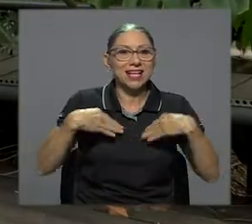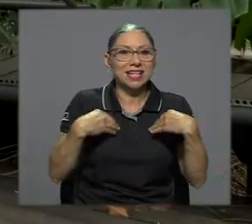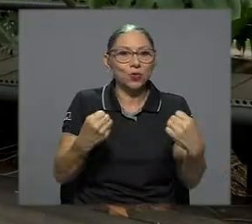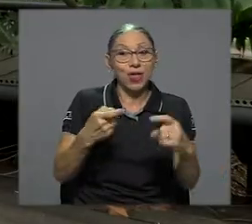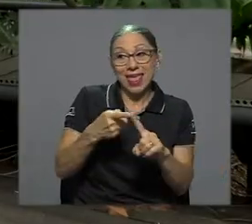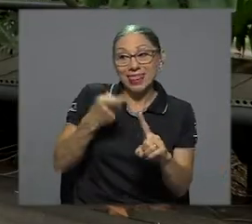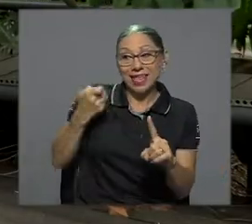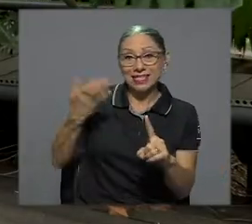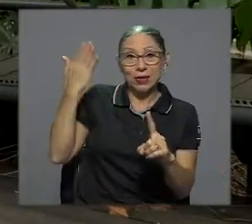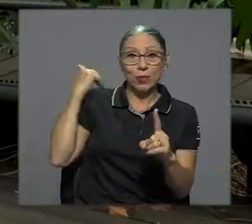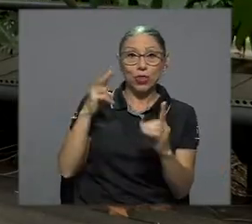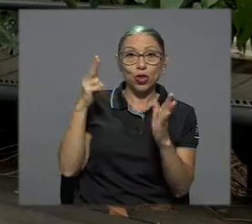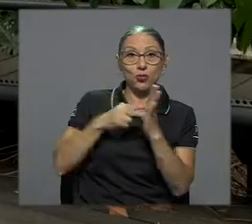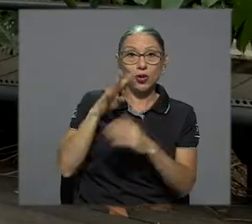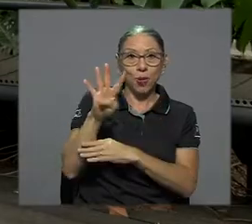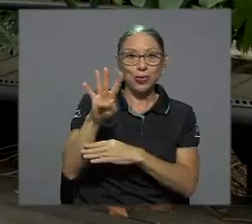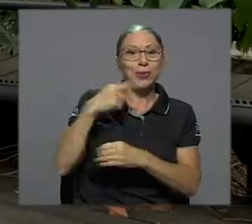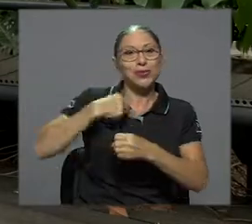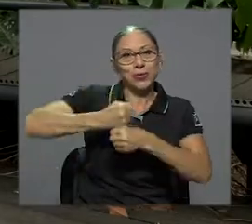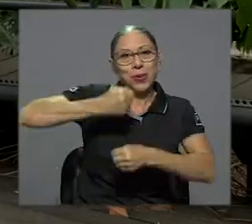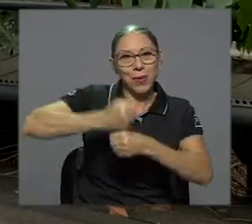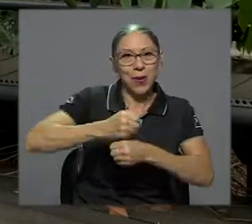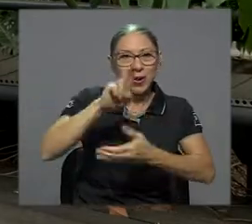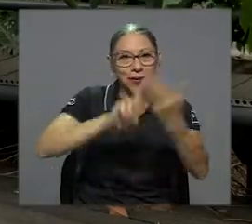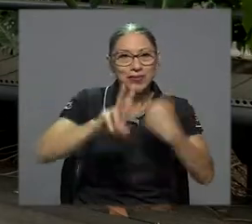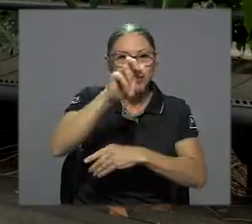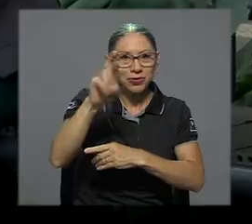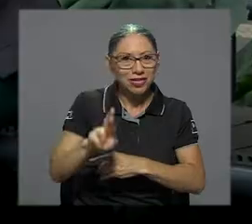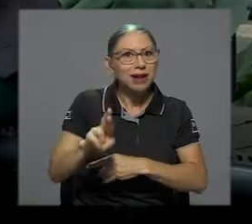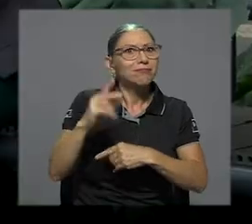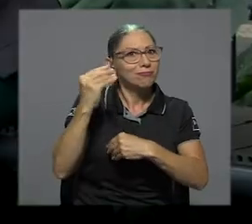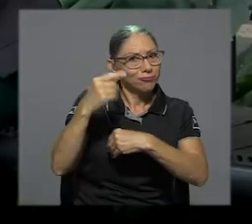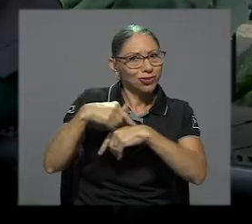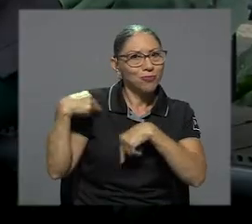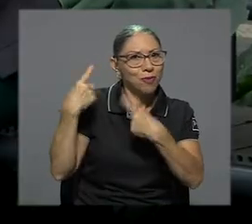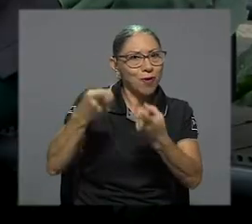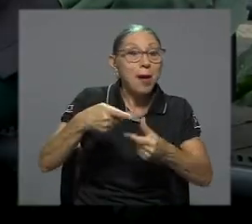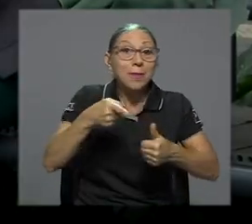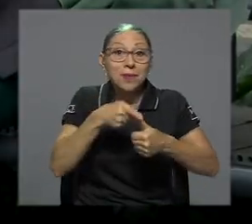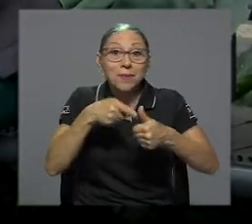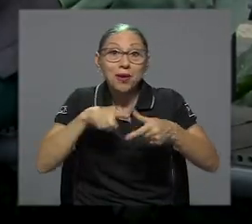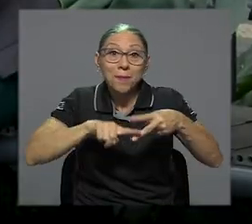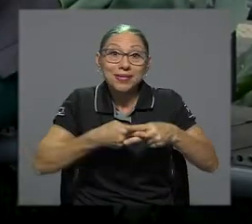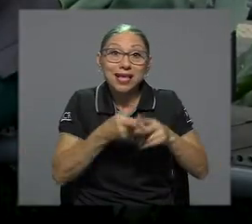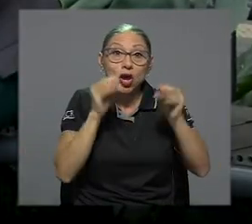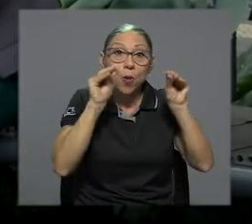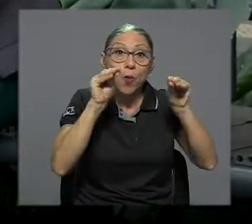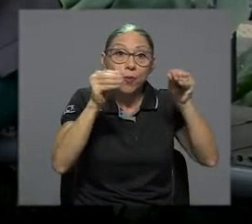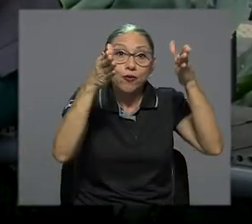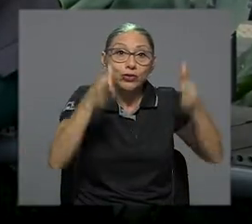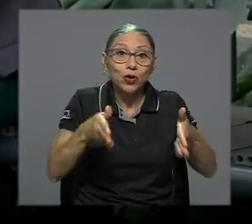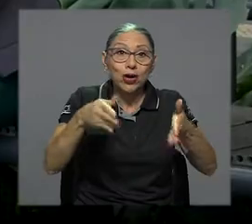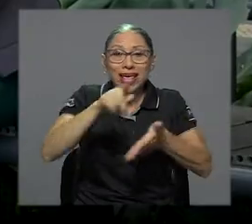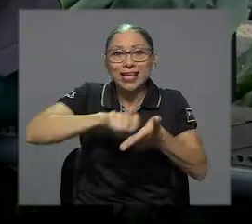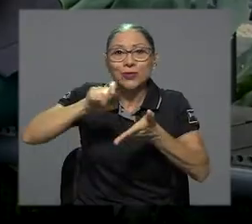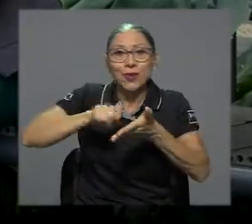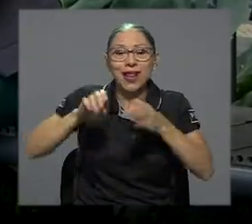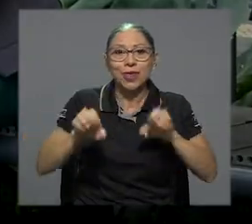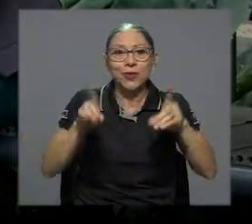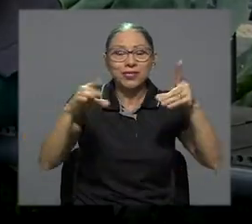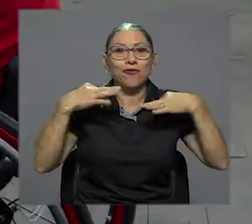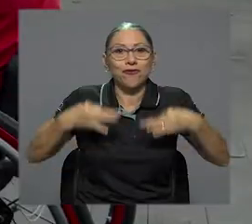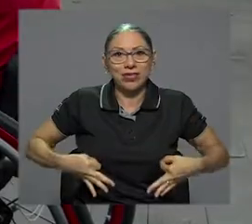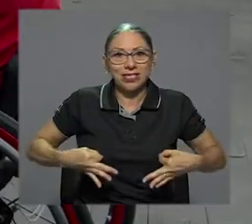oficina de Estad y Salud. Desde el 2004 estoy trabajando para la Universidad de Costa Rica, entonces ya tengo bastante tiempo. Empecé primero en la Escuela de Educación Física como profesor.